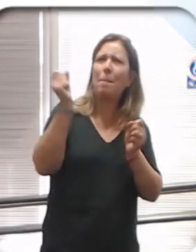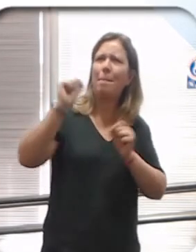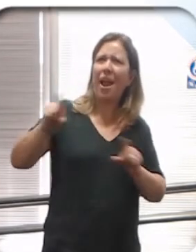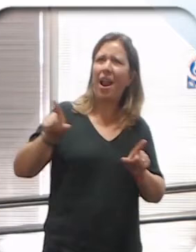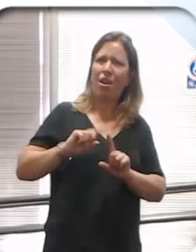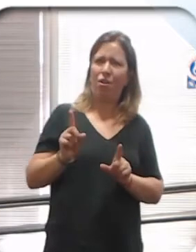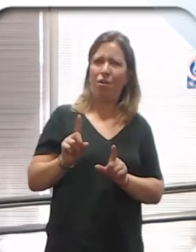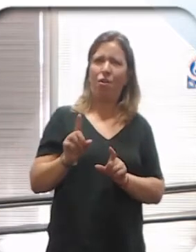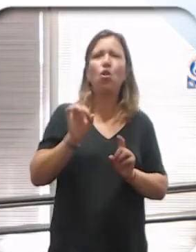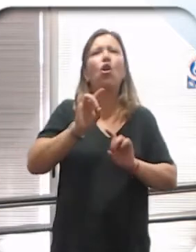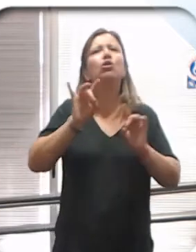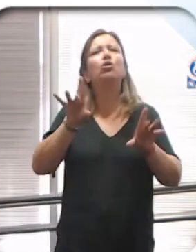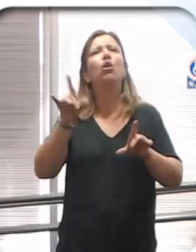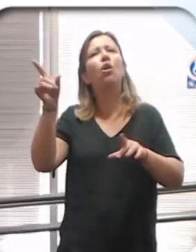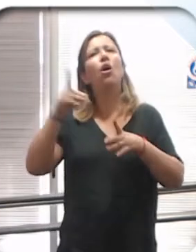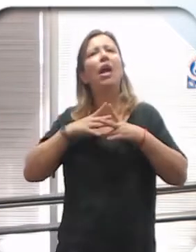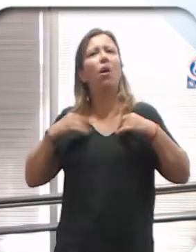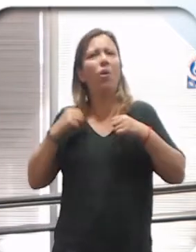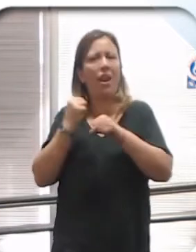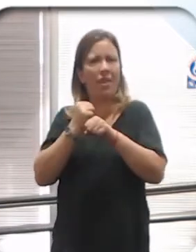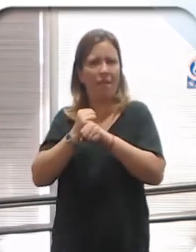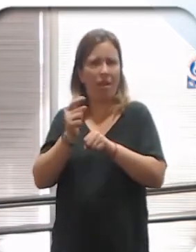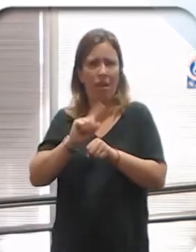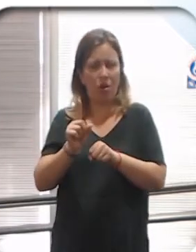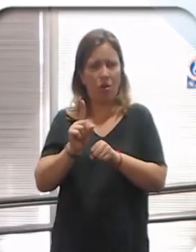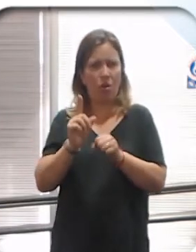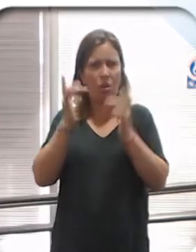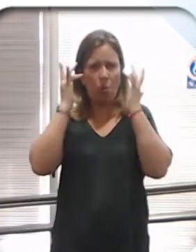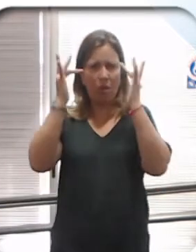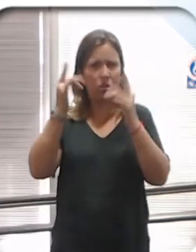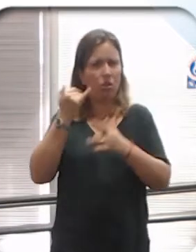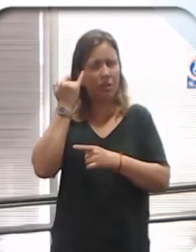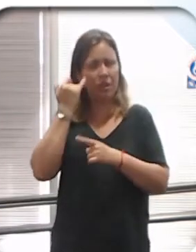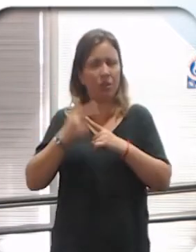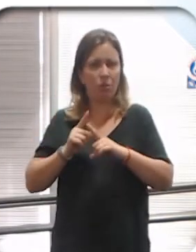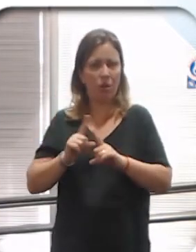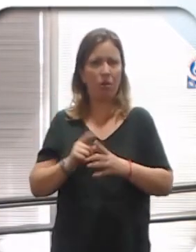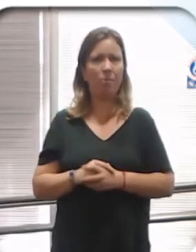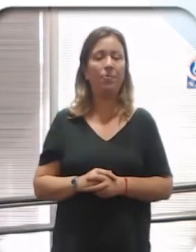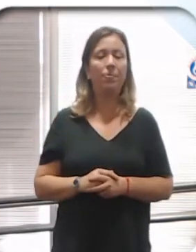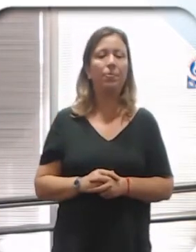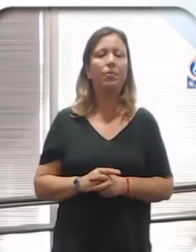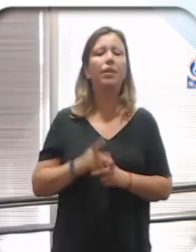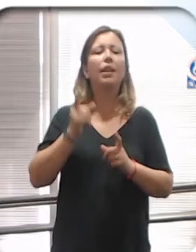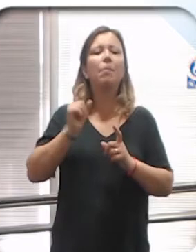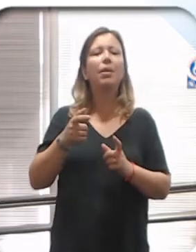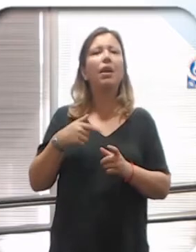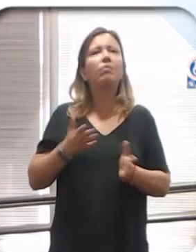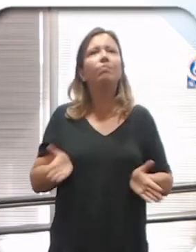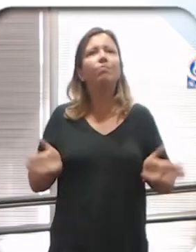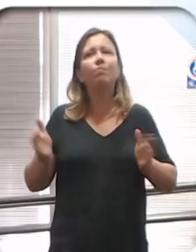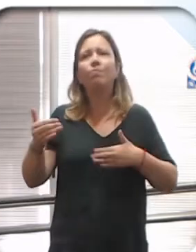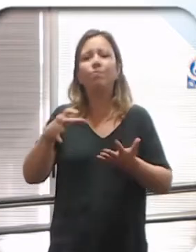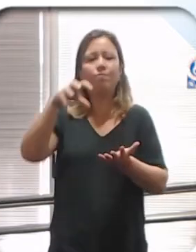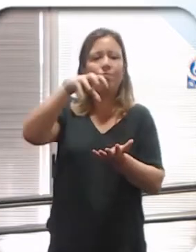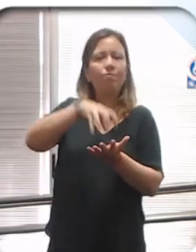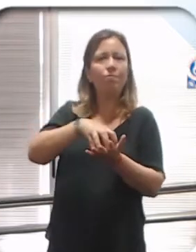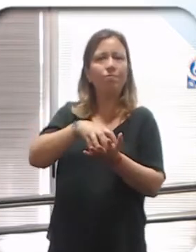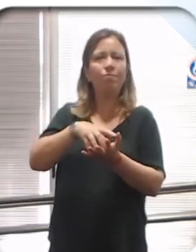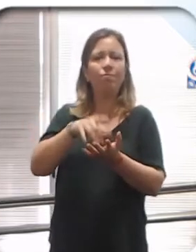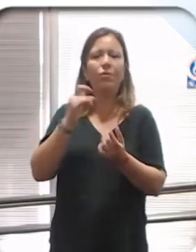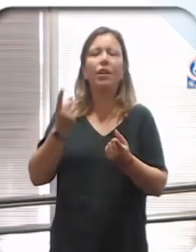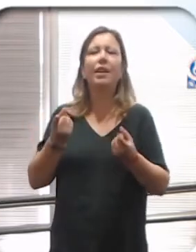es solo en la escuela que vamos a tener que trabajar lo que es la educación sexual. De la infraestructura que tiene que tener